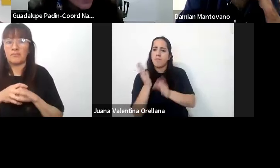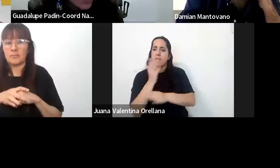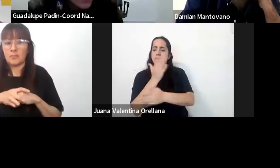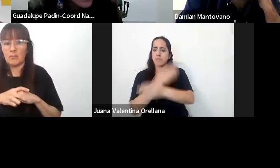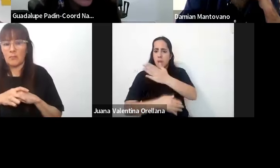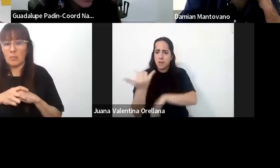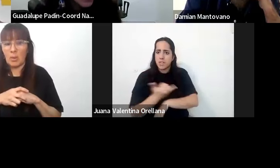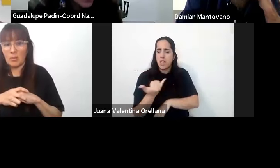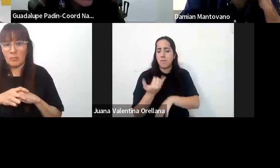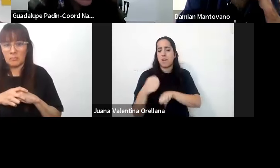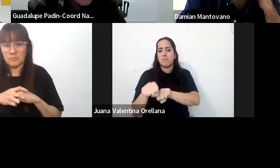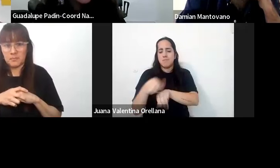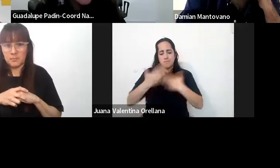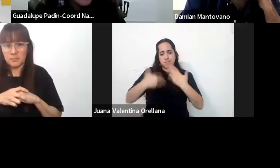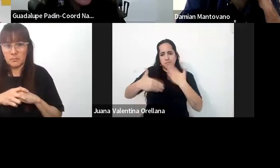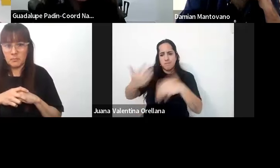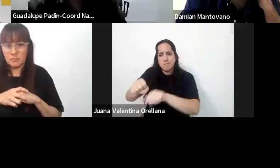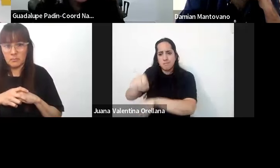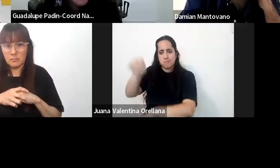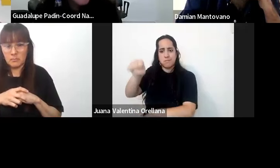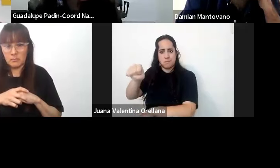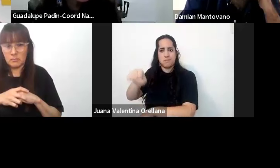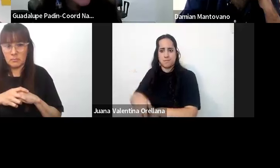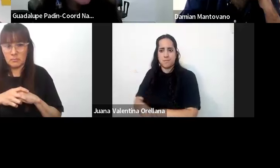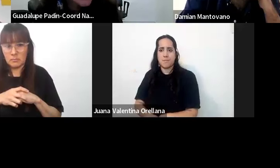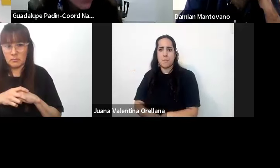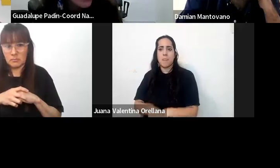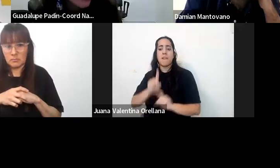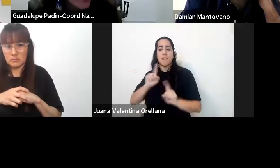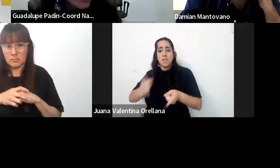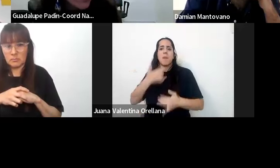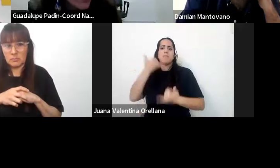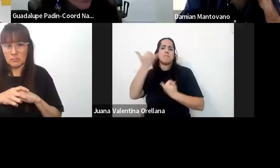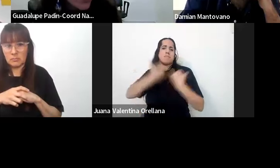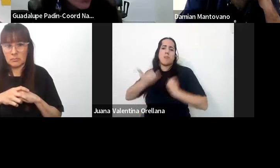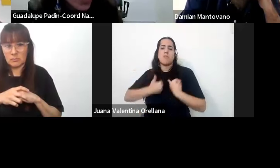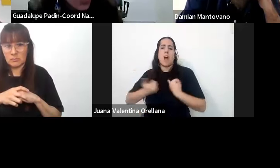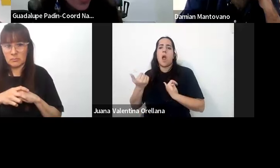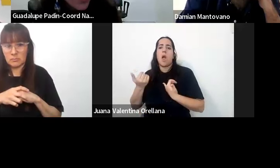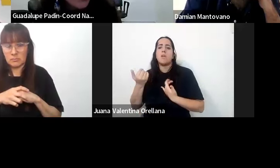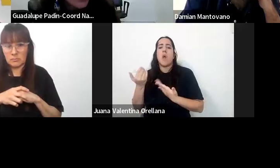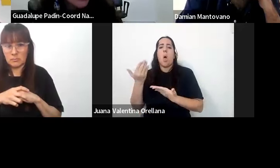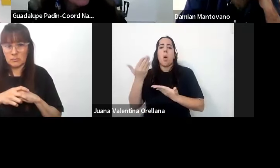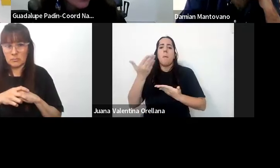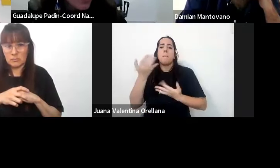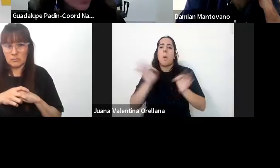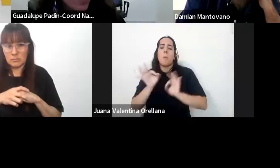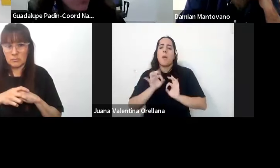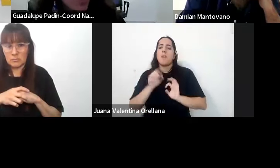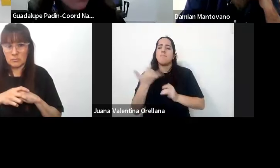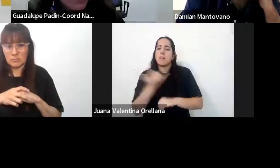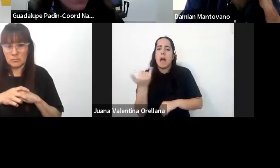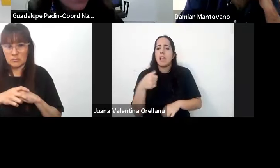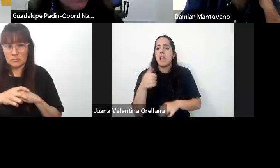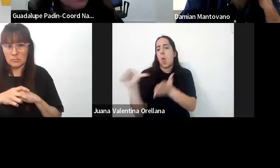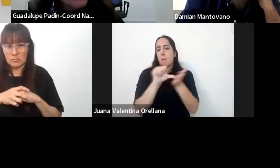se reciban en el transcurso de la formación inicial y si quieren también contarnos qué propuestas de formación continua son las que actualmente están